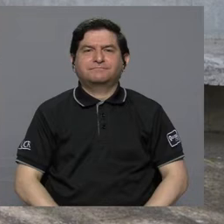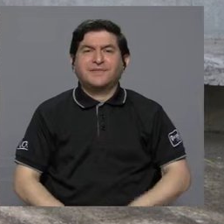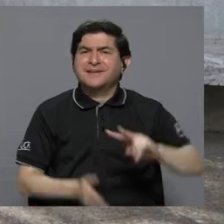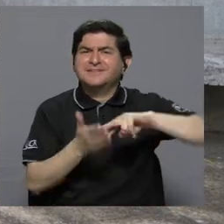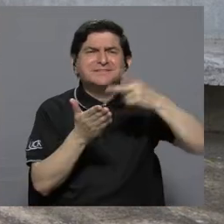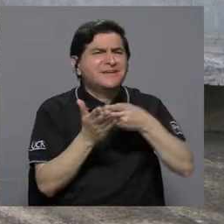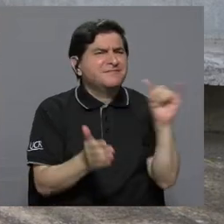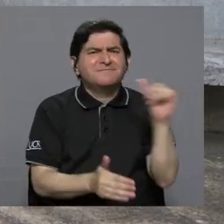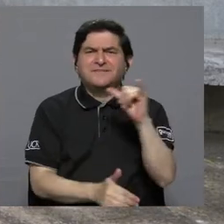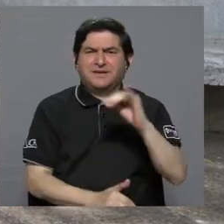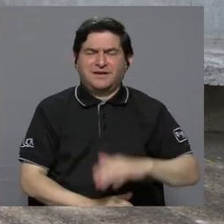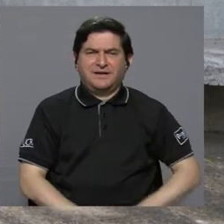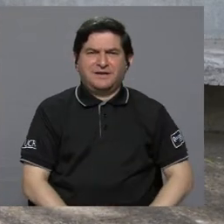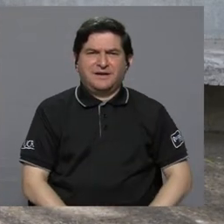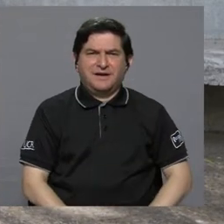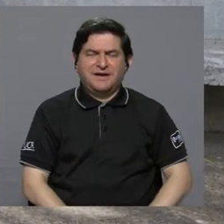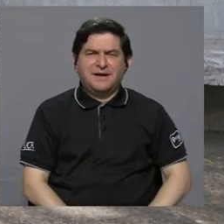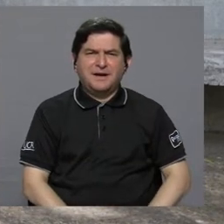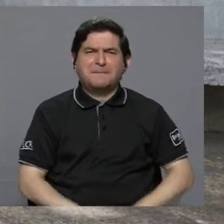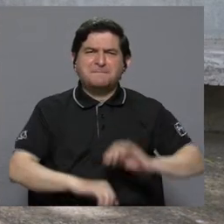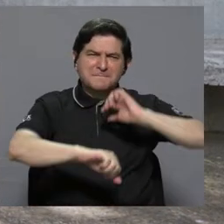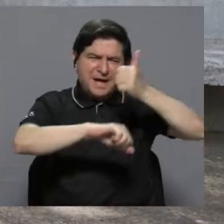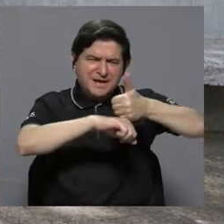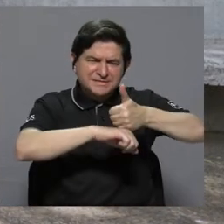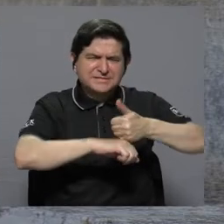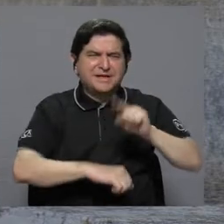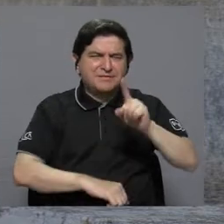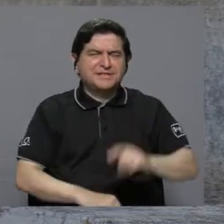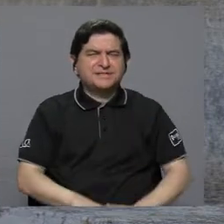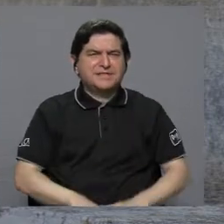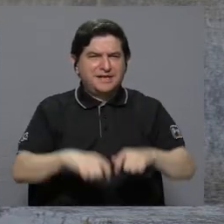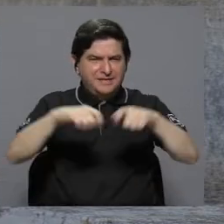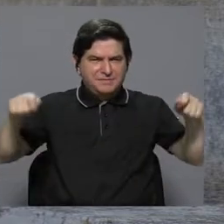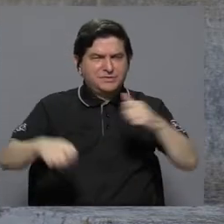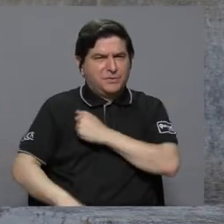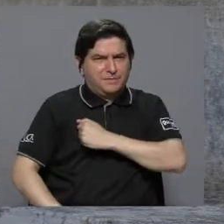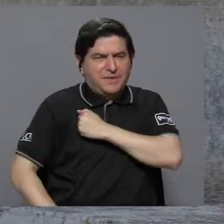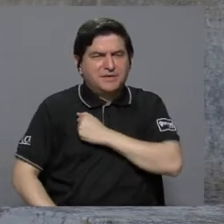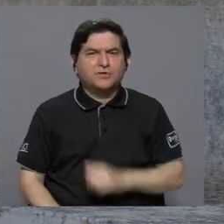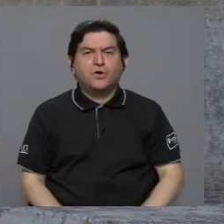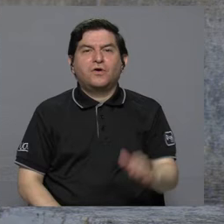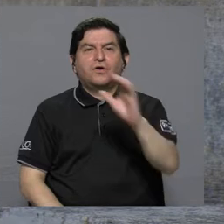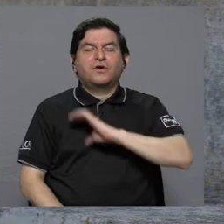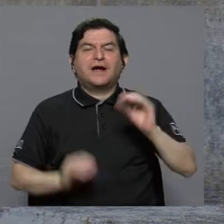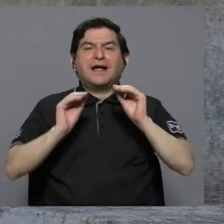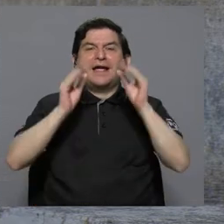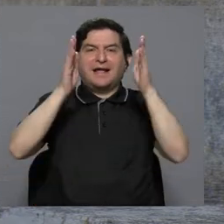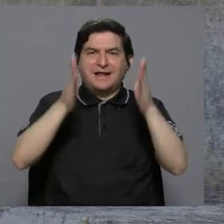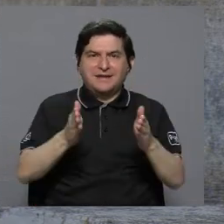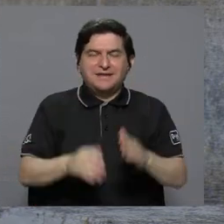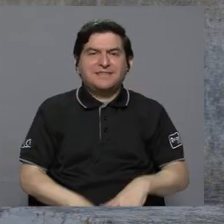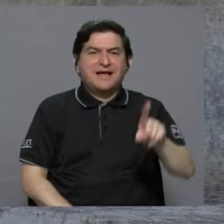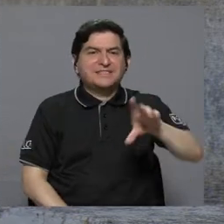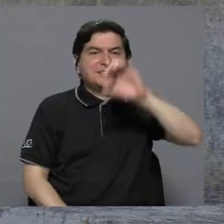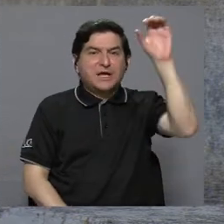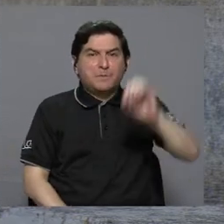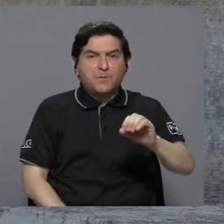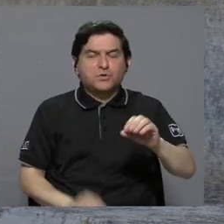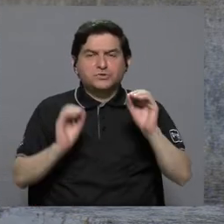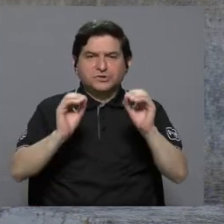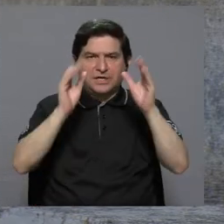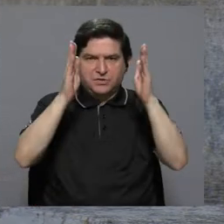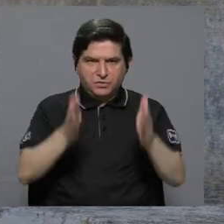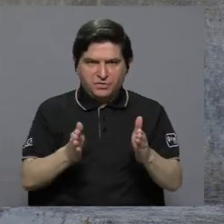significa también... Para poner en dimensión, perdón, doña Magda, estamos hablando de calidad docente del 100% de los